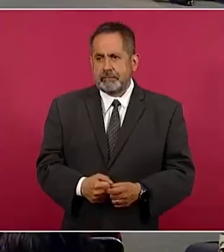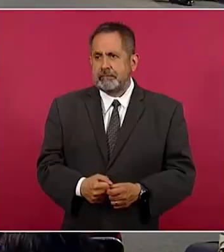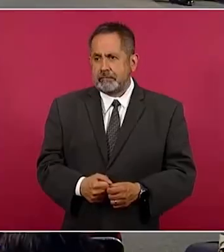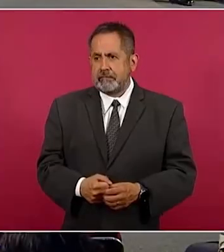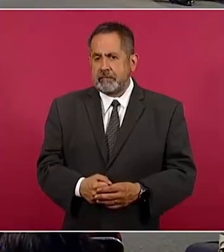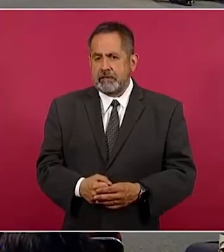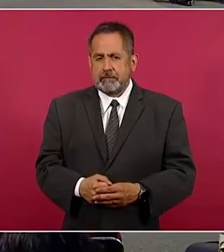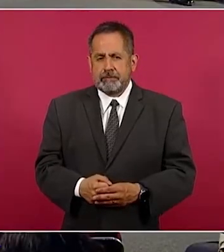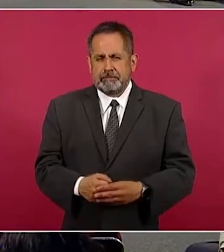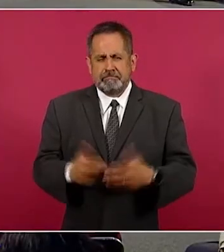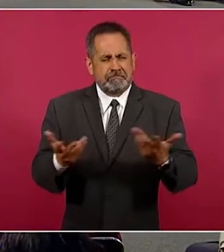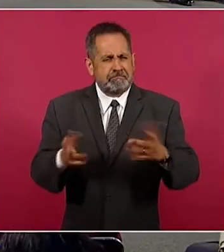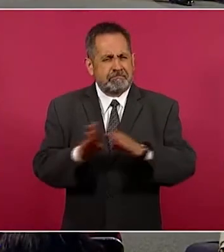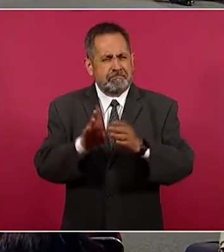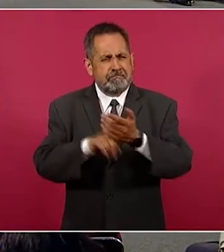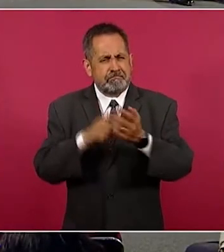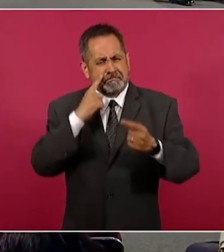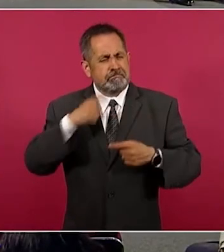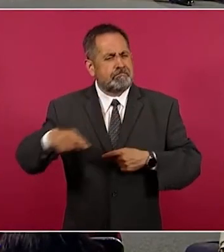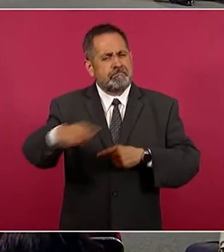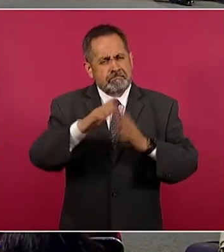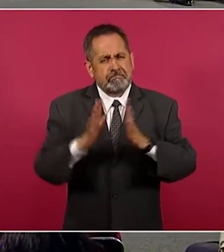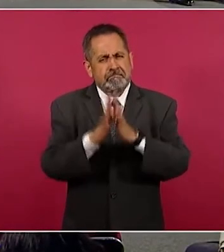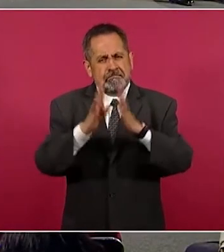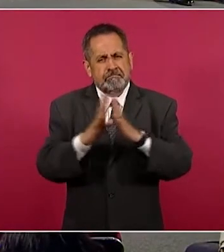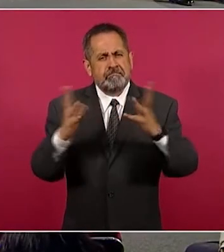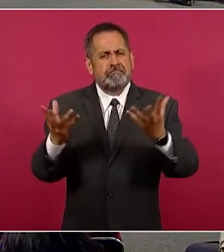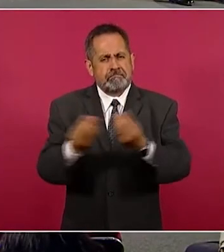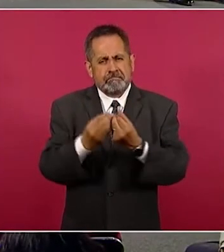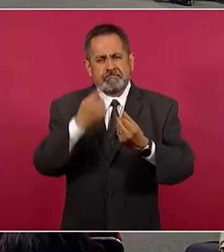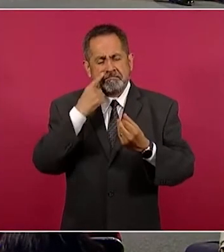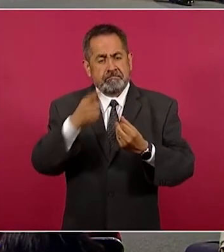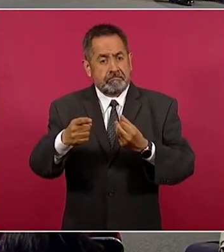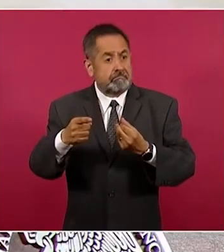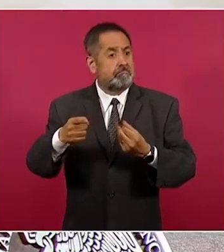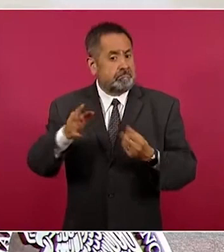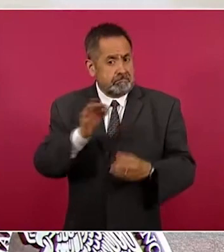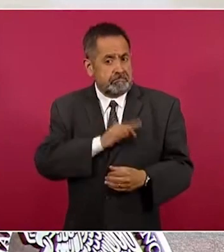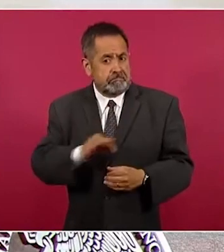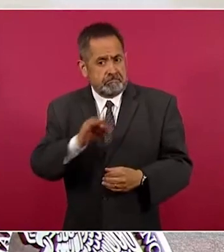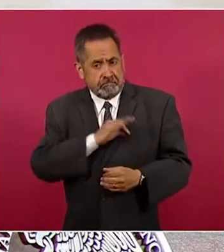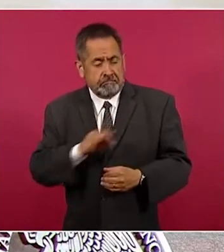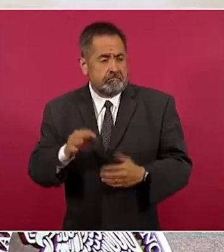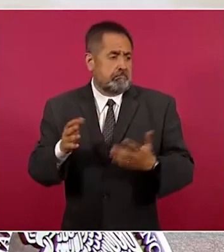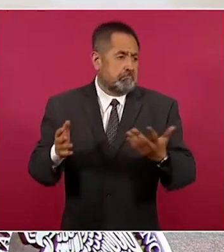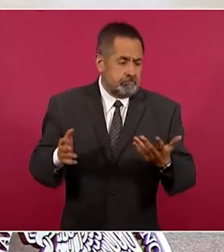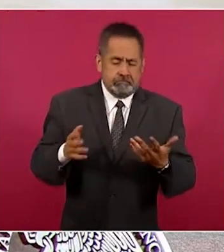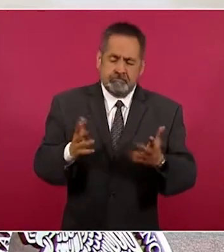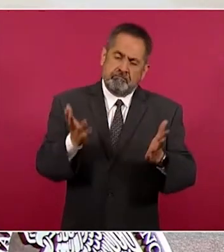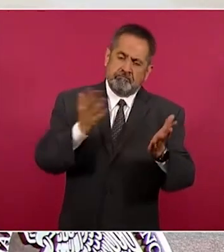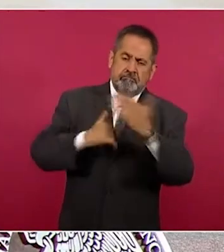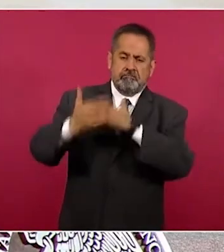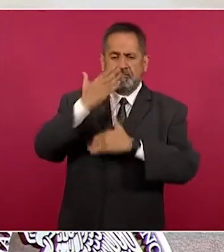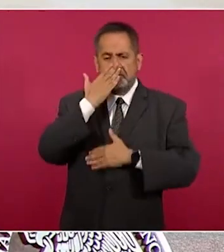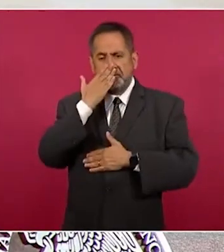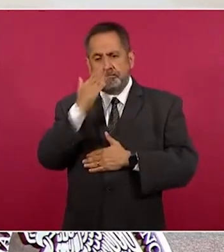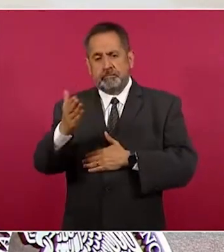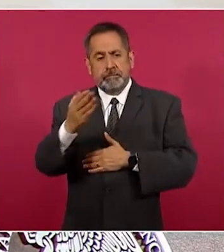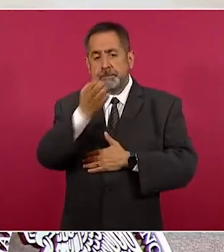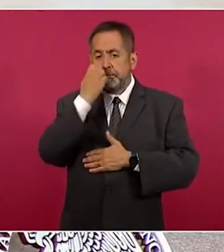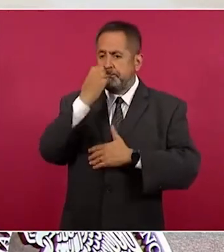Como siempre, pues antes de comenzar, te solicito por favor que le des me gusta a este video, que te suscribas a mi canal, y por supuesto,